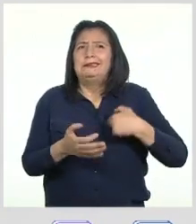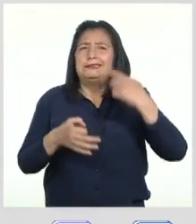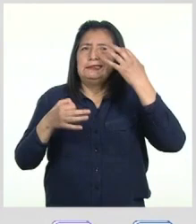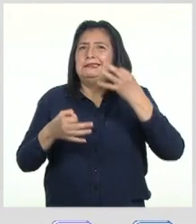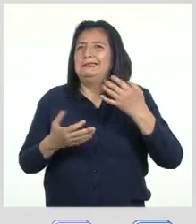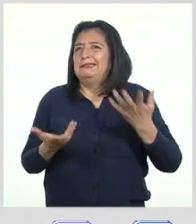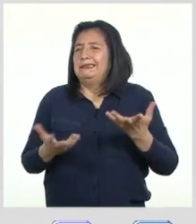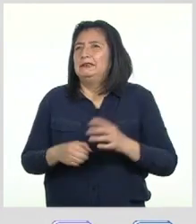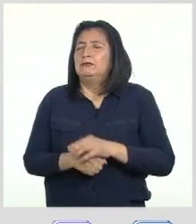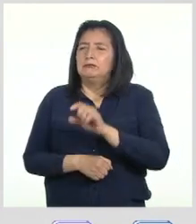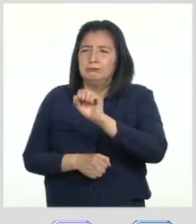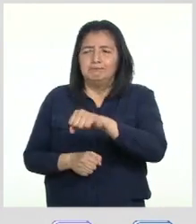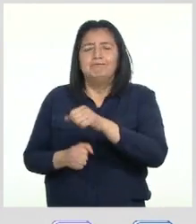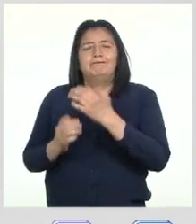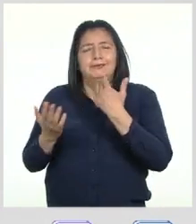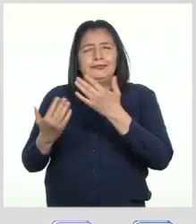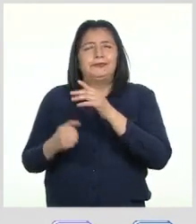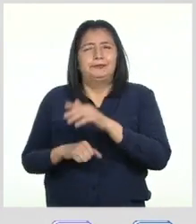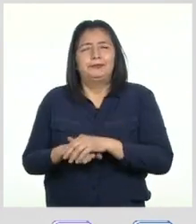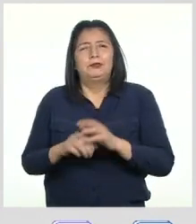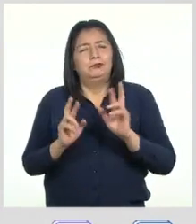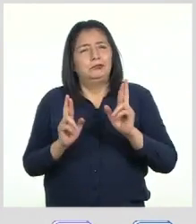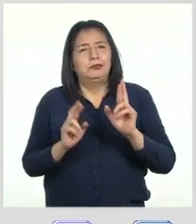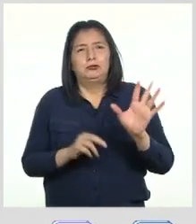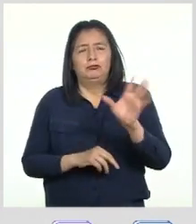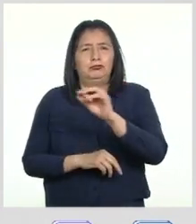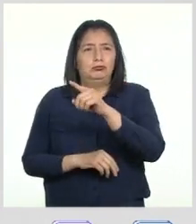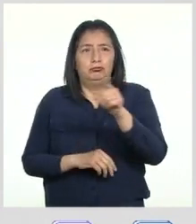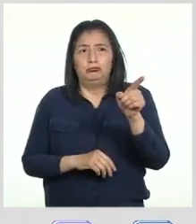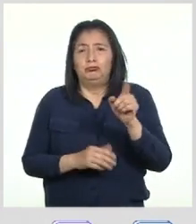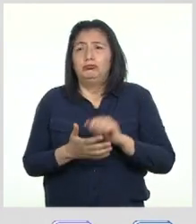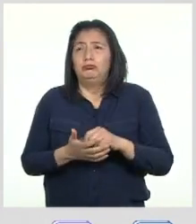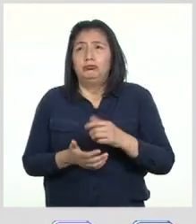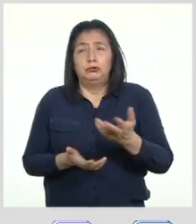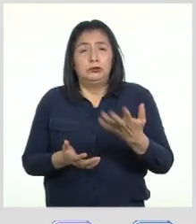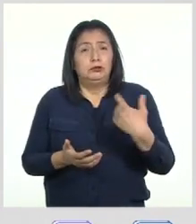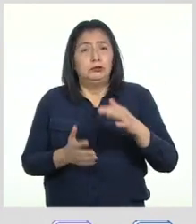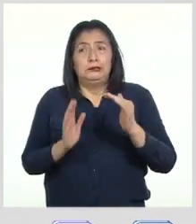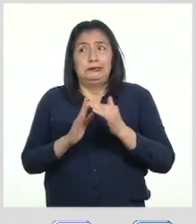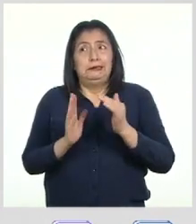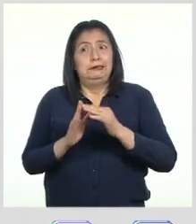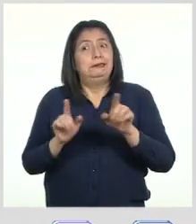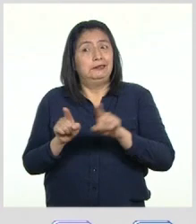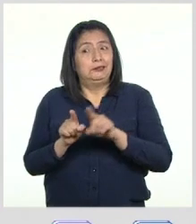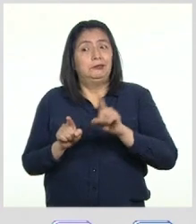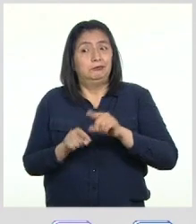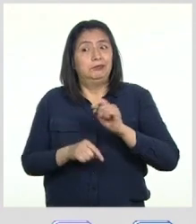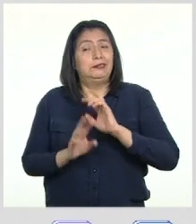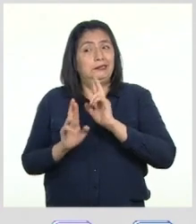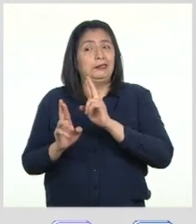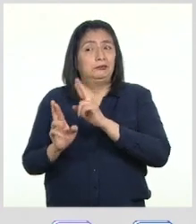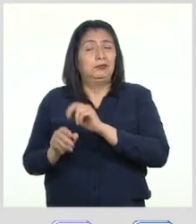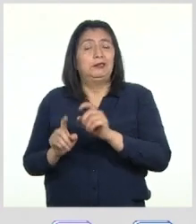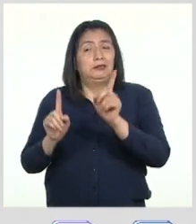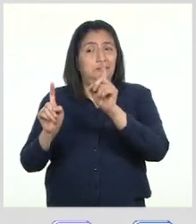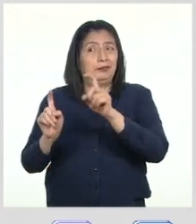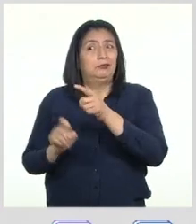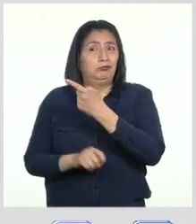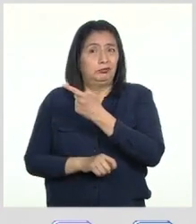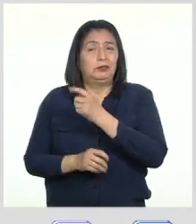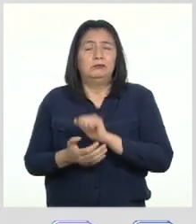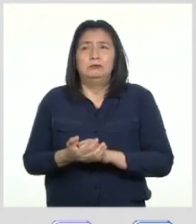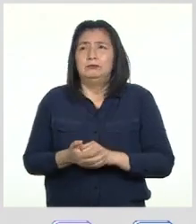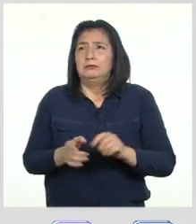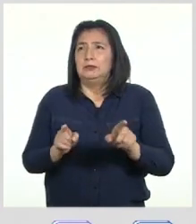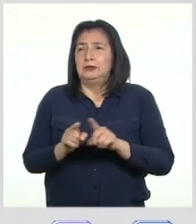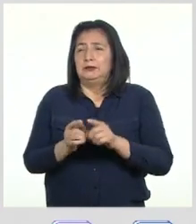Así se habla, Patti Espero que todas y todos ustedes en casa También estén respondiendo a la pregunta planteada